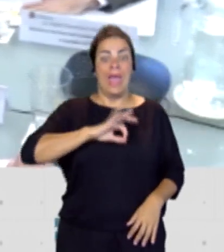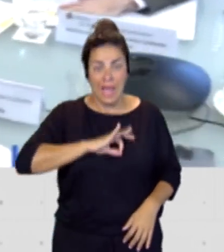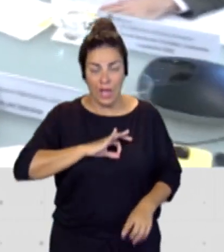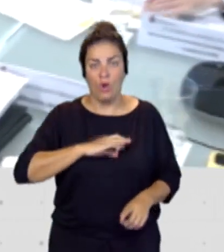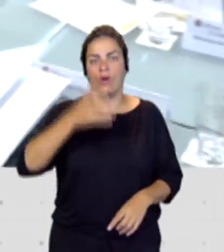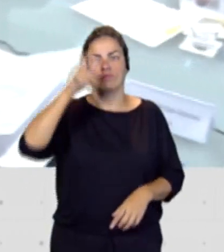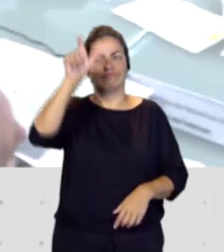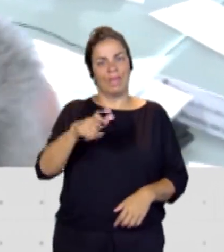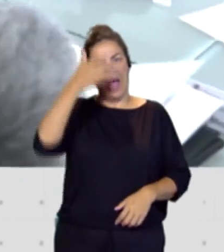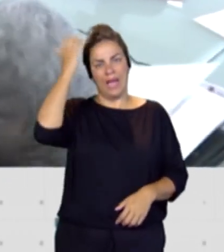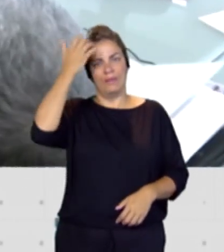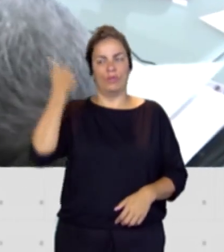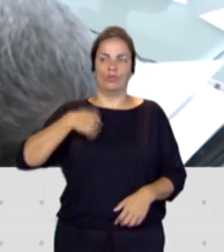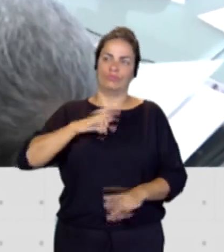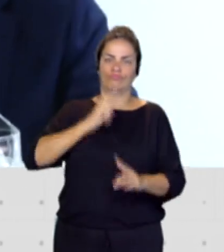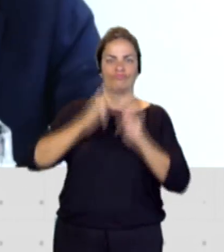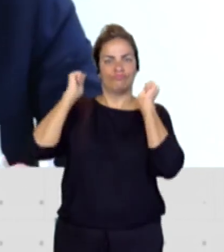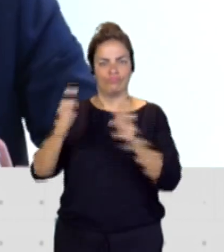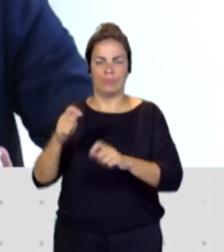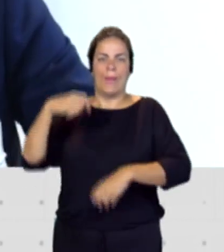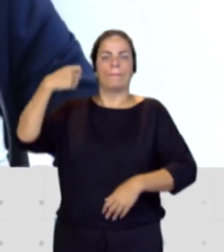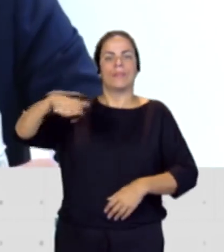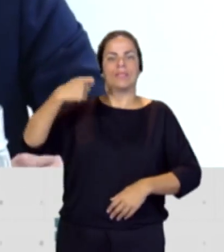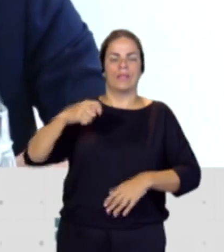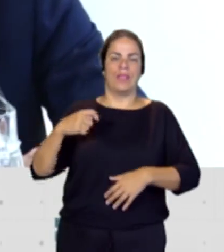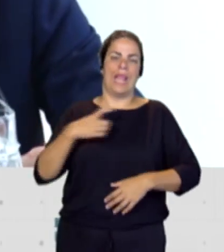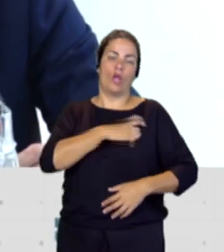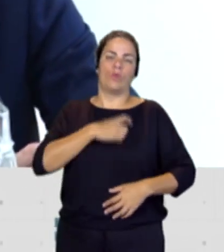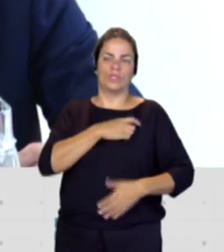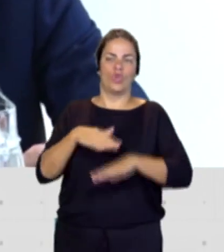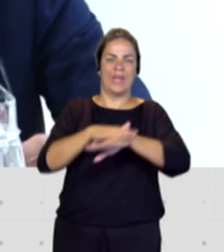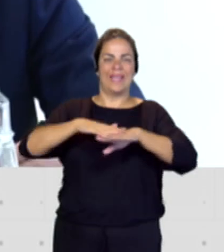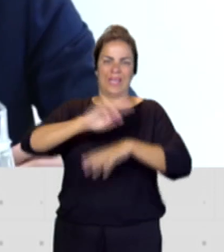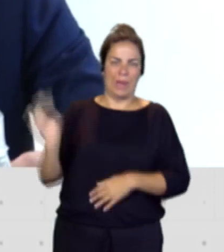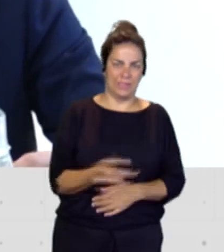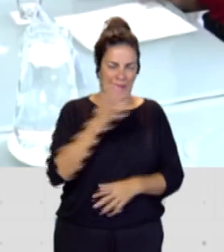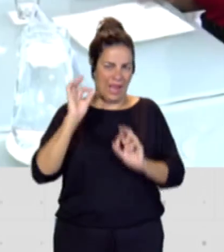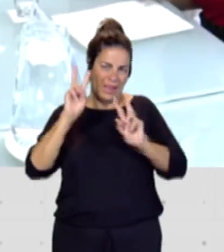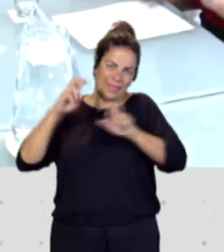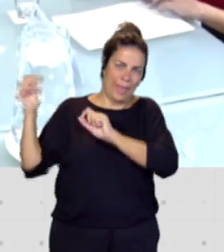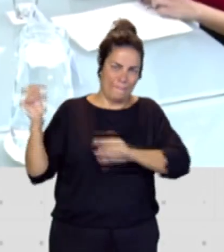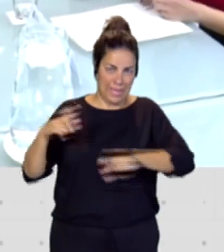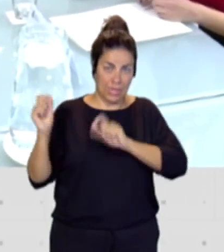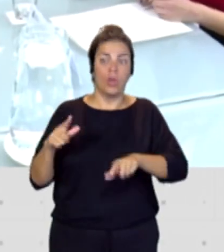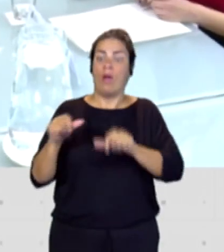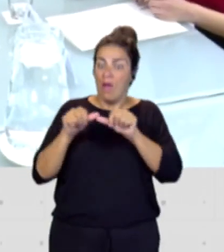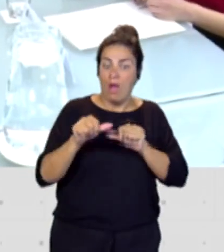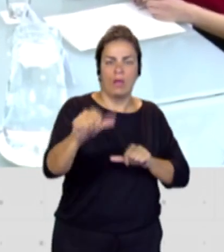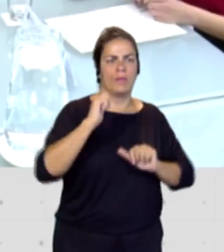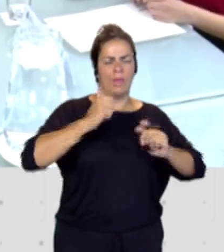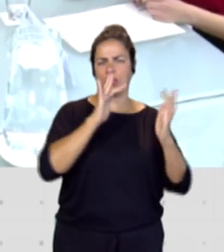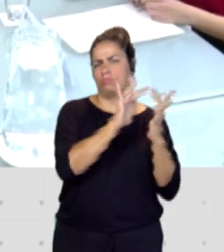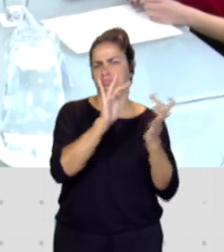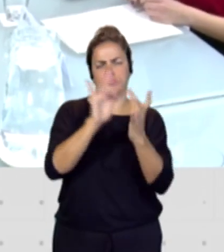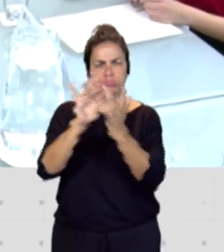Torres es nombrado presidente de la Comisión Interministerial de Migración y a partir de ahí se intensifican los contactos. Se